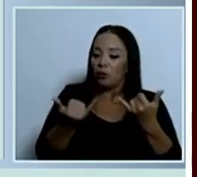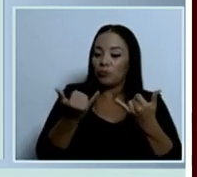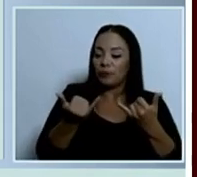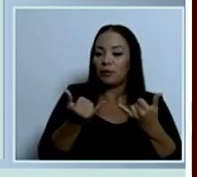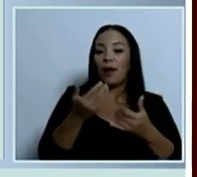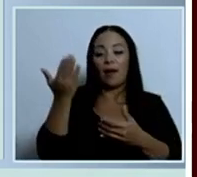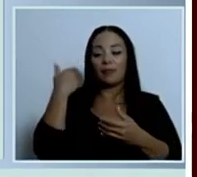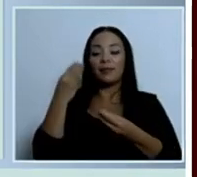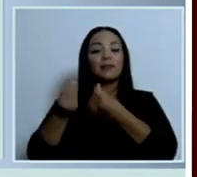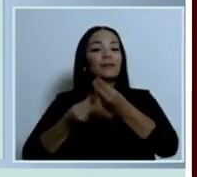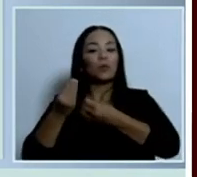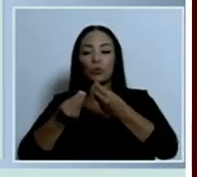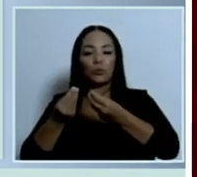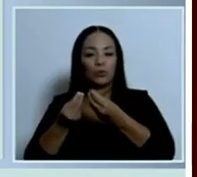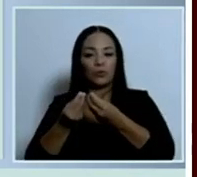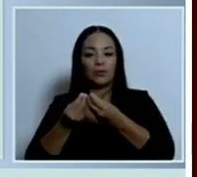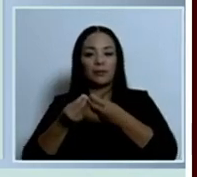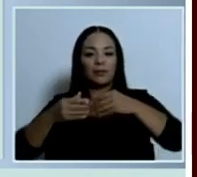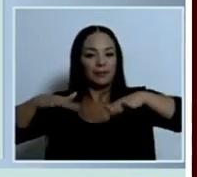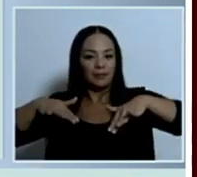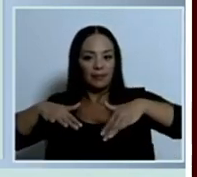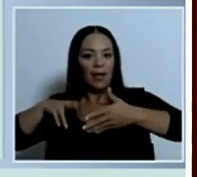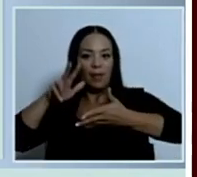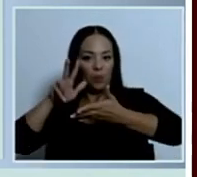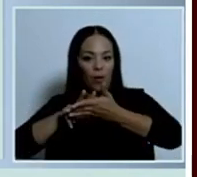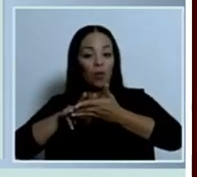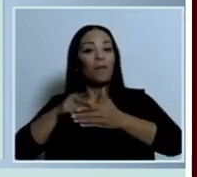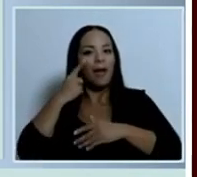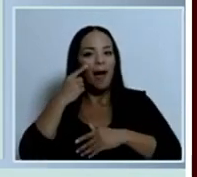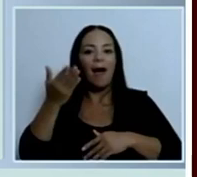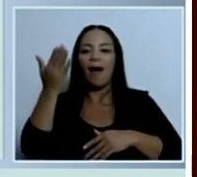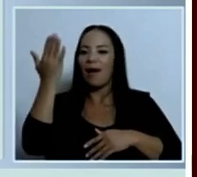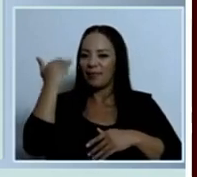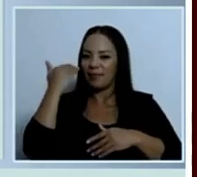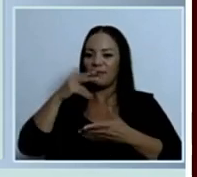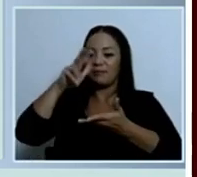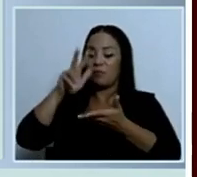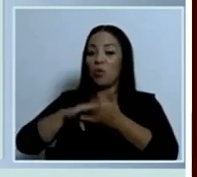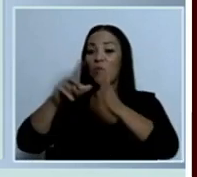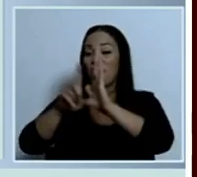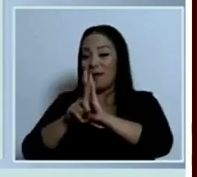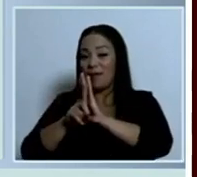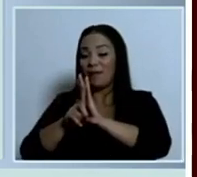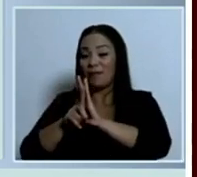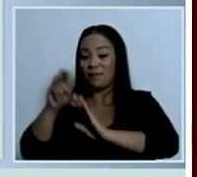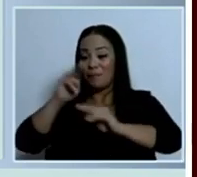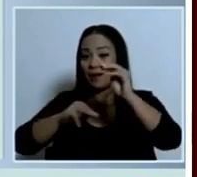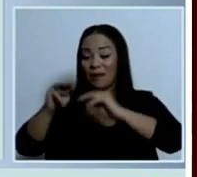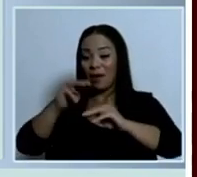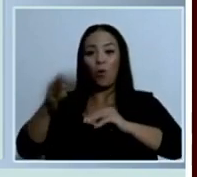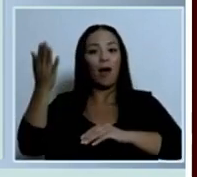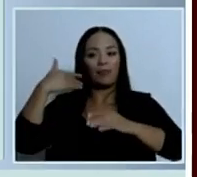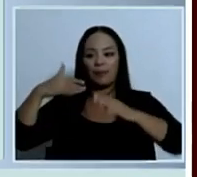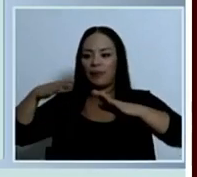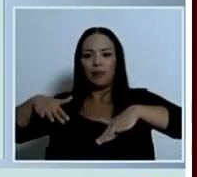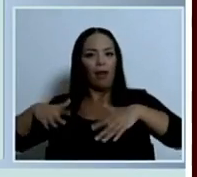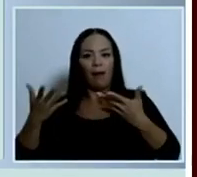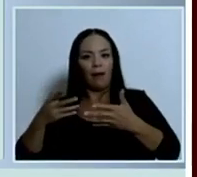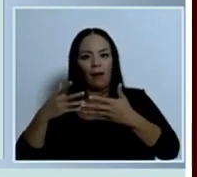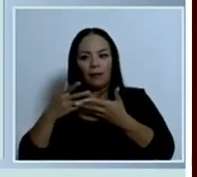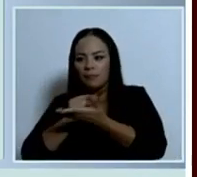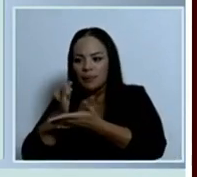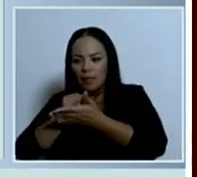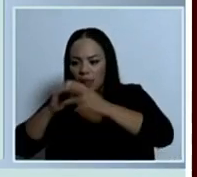no tenían, que se habían aprobado por ley de la República sin ningún estudio y que hoy están en el mercado, pasen en un proceso de actualización